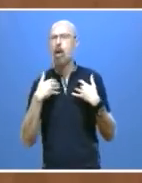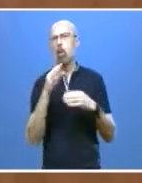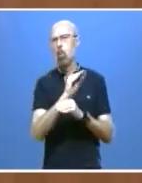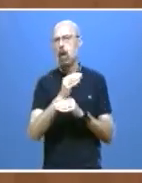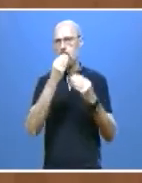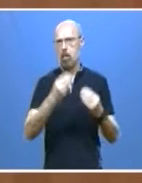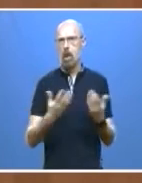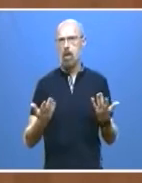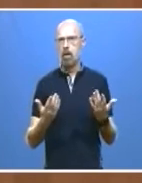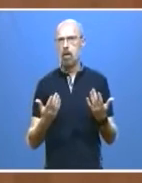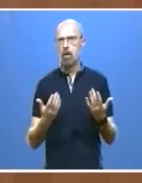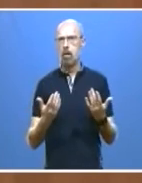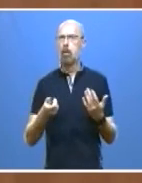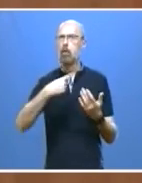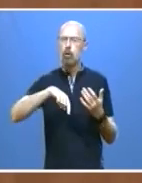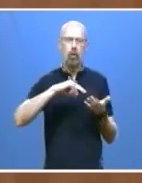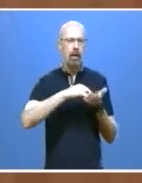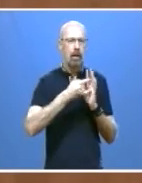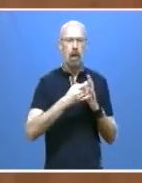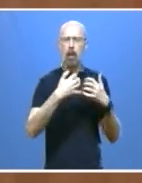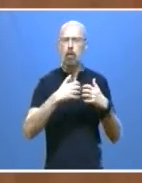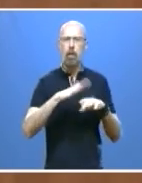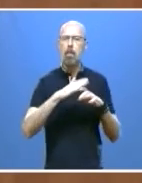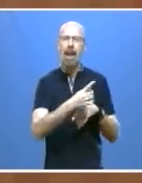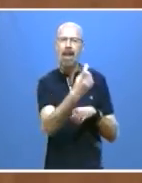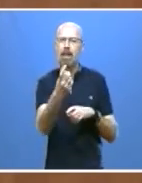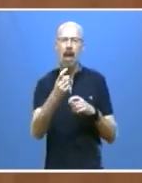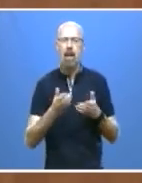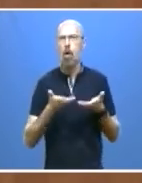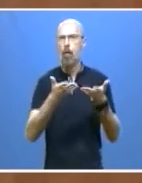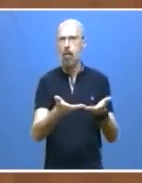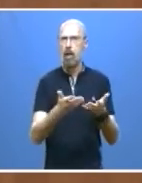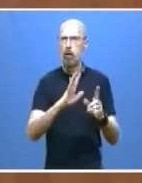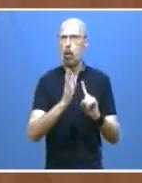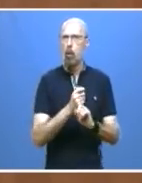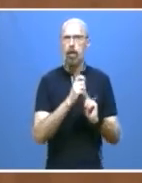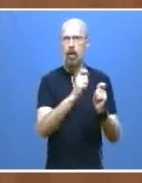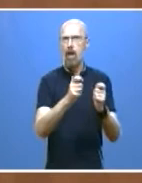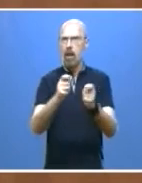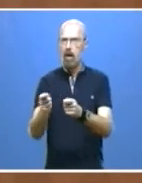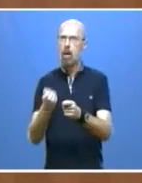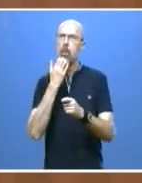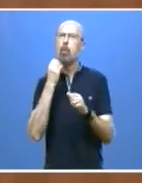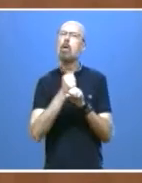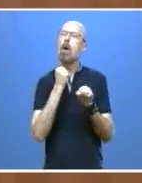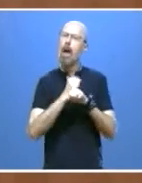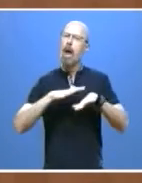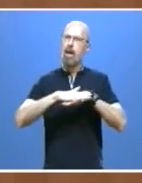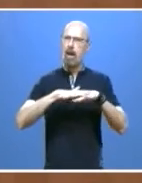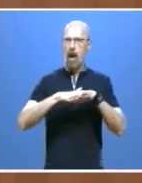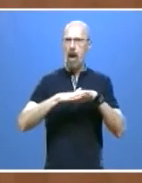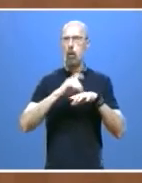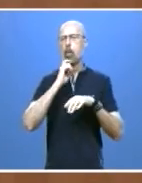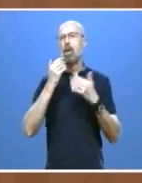atender a las necesidades de estas familias. Por un lado trabajando en red de manera coordinada a través del